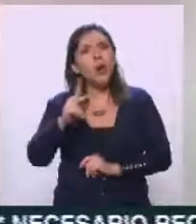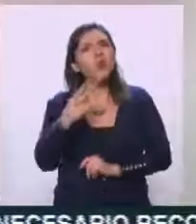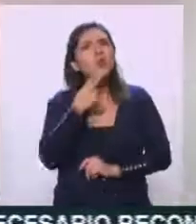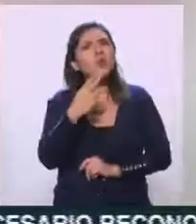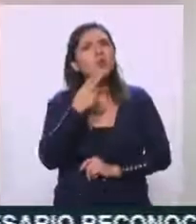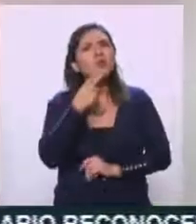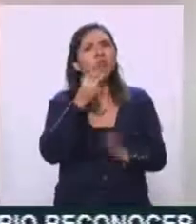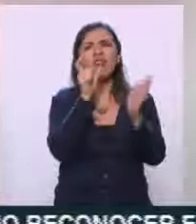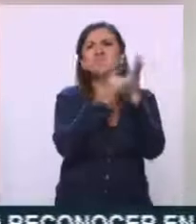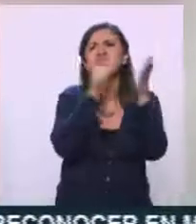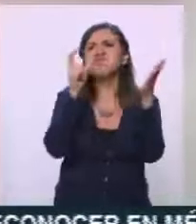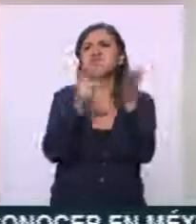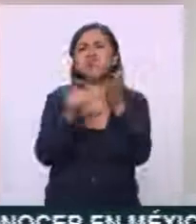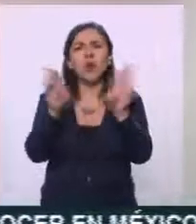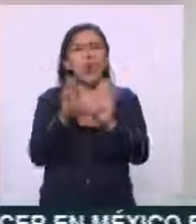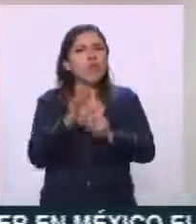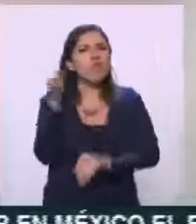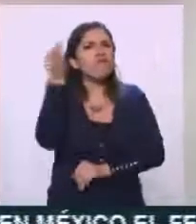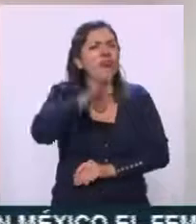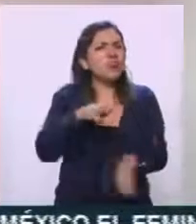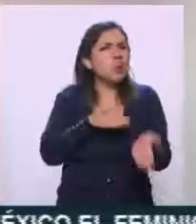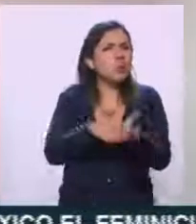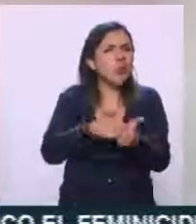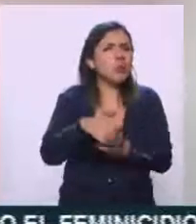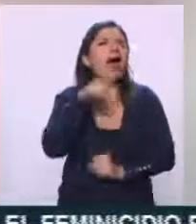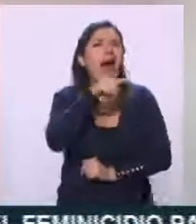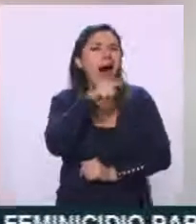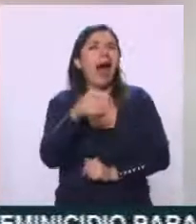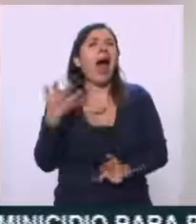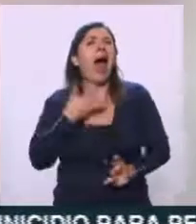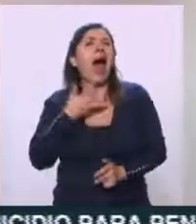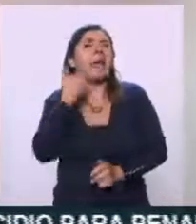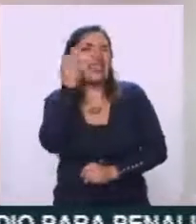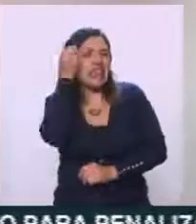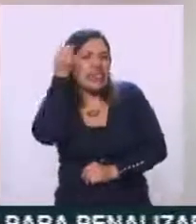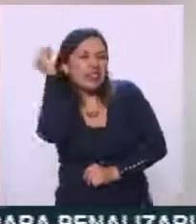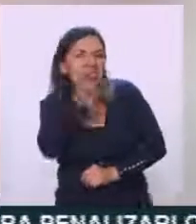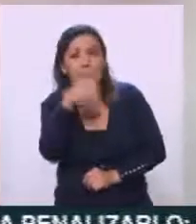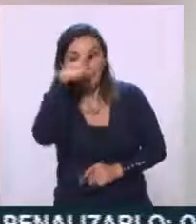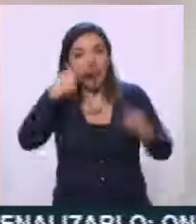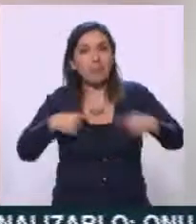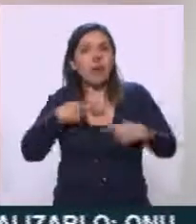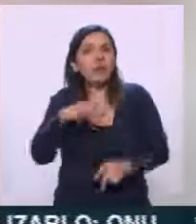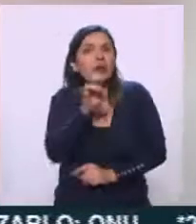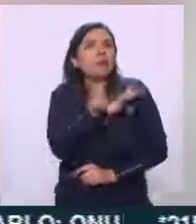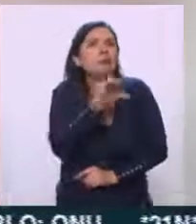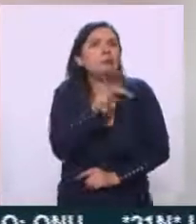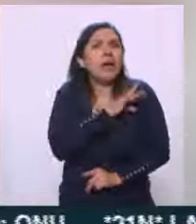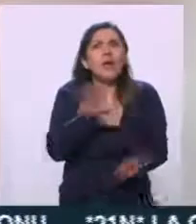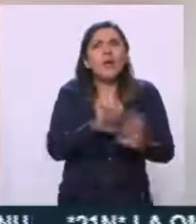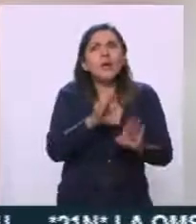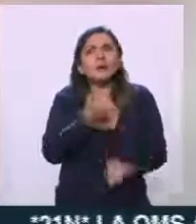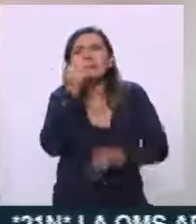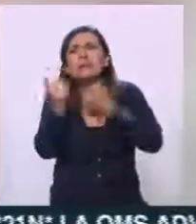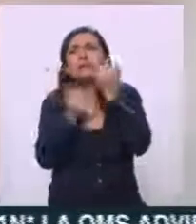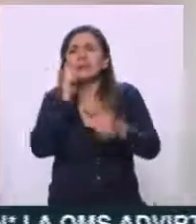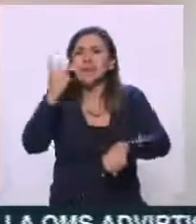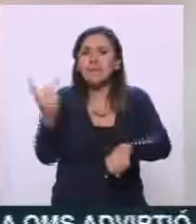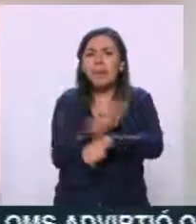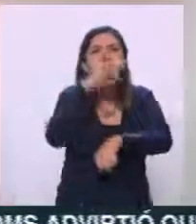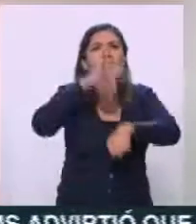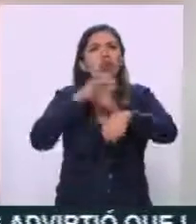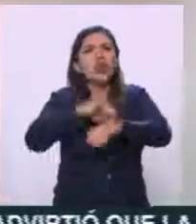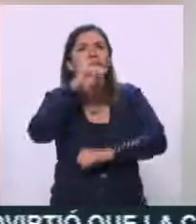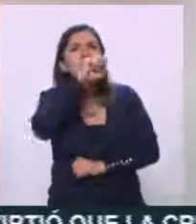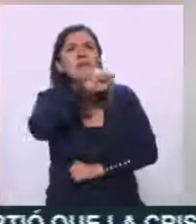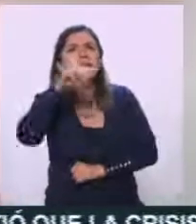usaron cuentas para amplificar esta supuesta broma? Ahí hubo una intención de generar miedo y desinformación acerca de lo que está pasando con los médicos